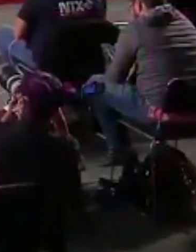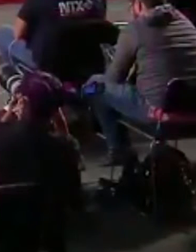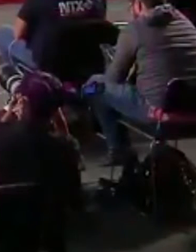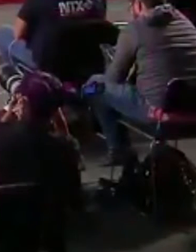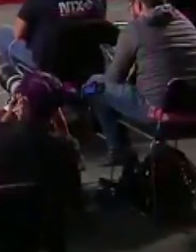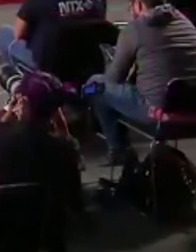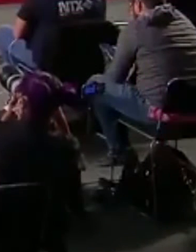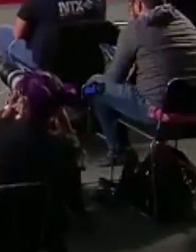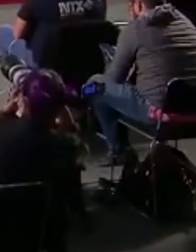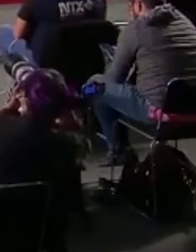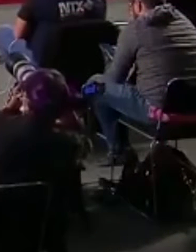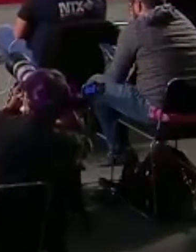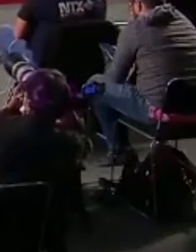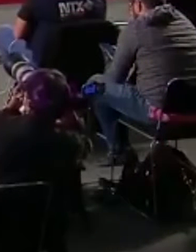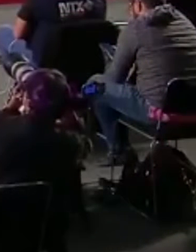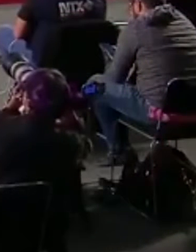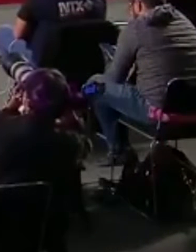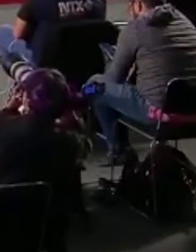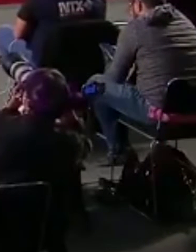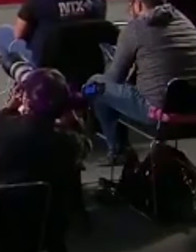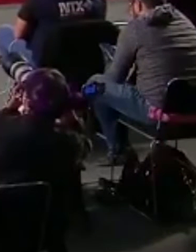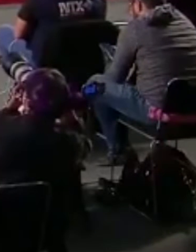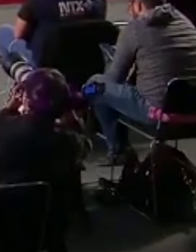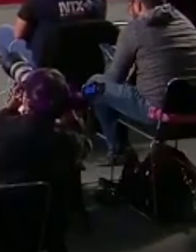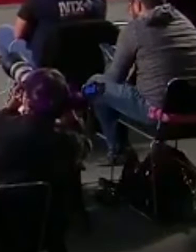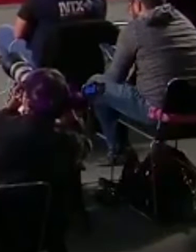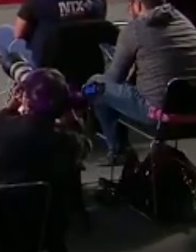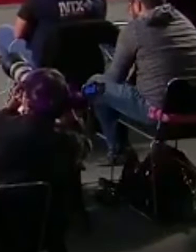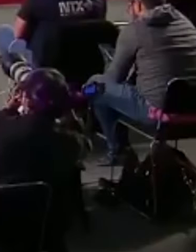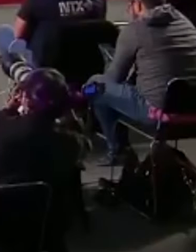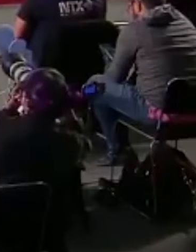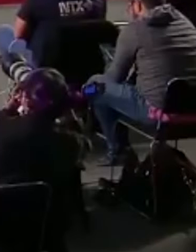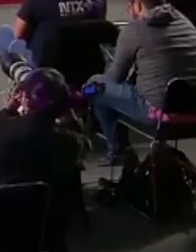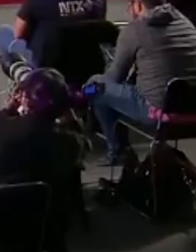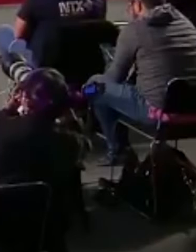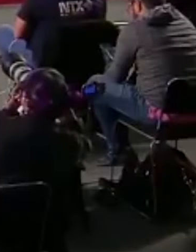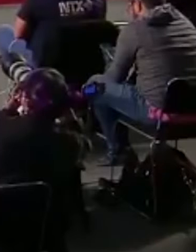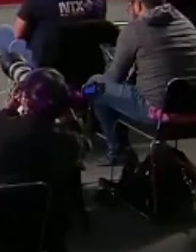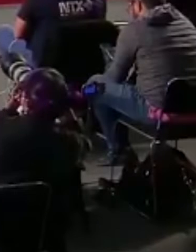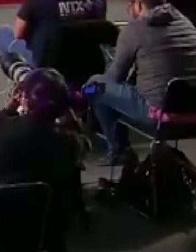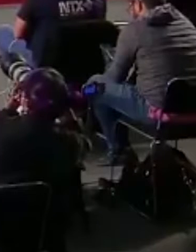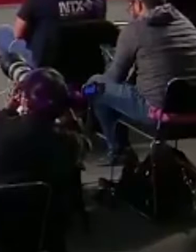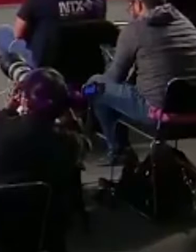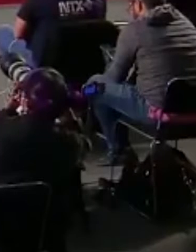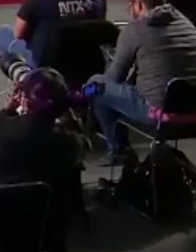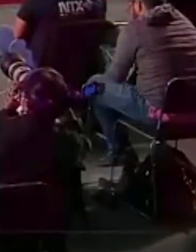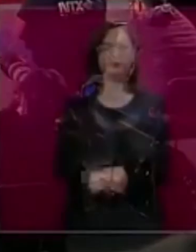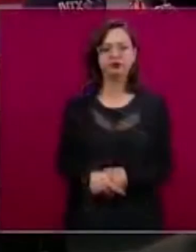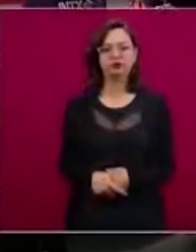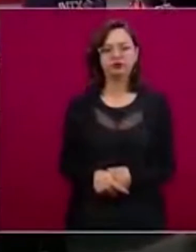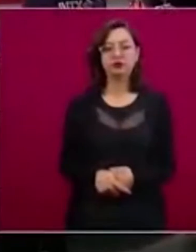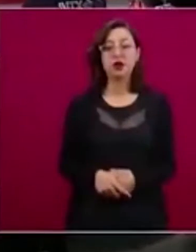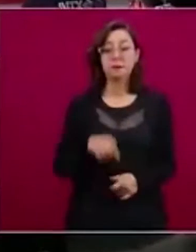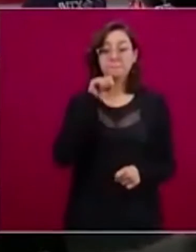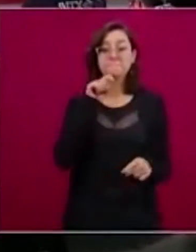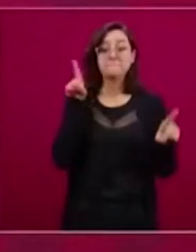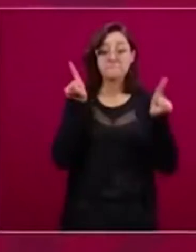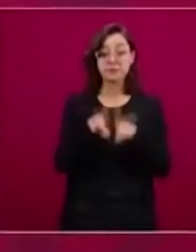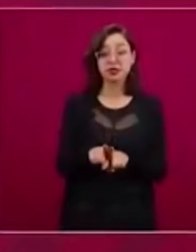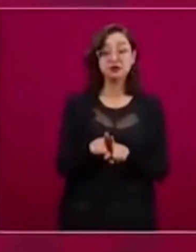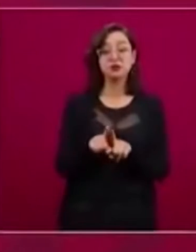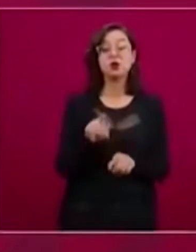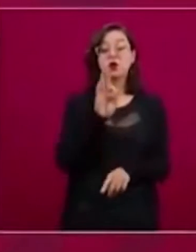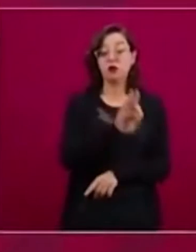aplazando el calendario escolar para concluir el ciclo el 17 de